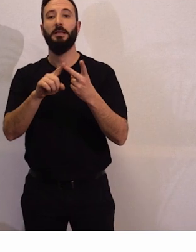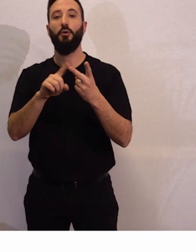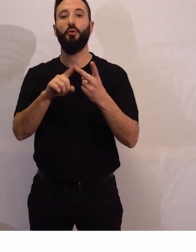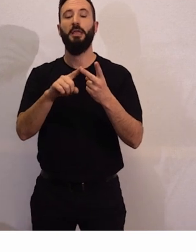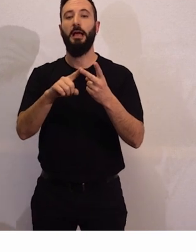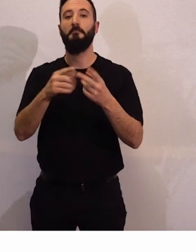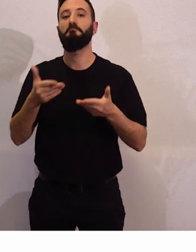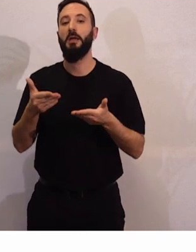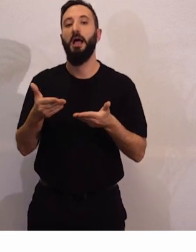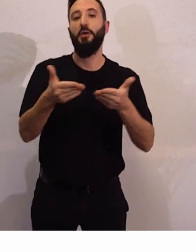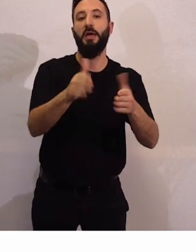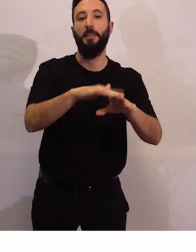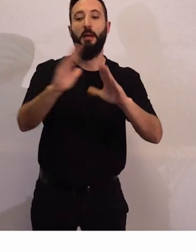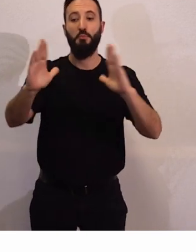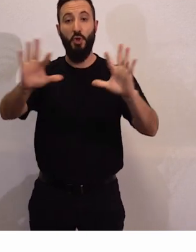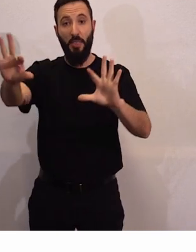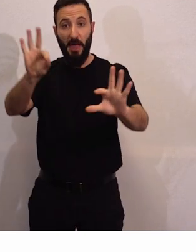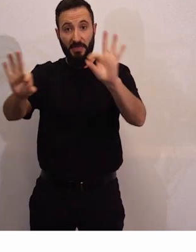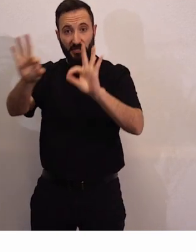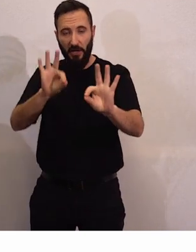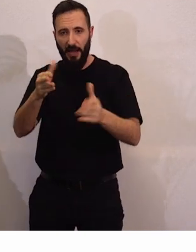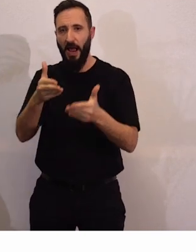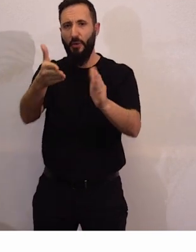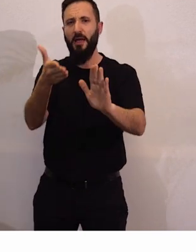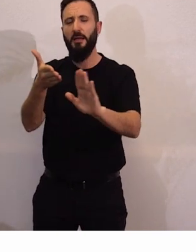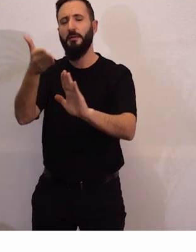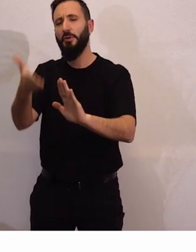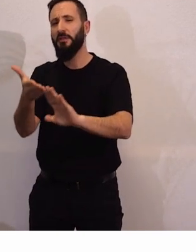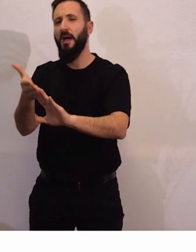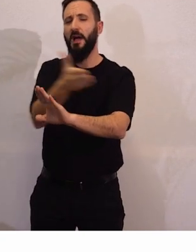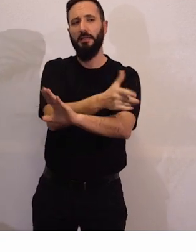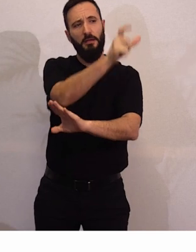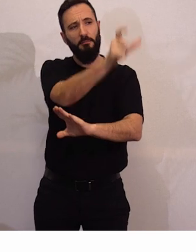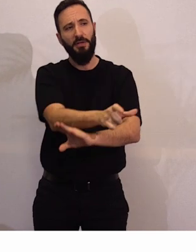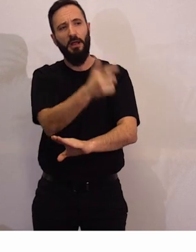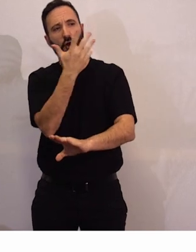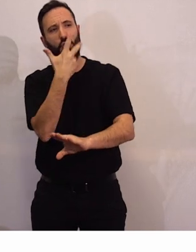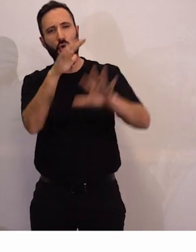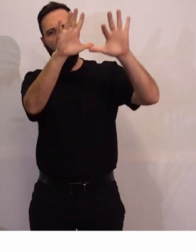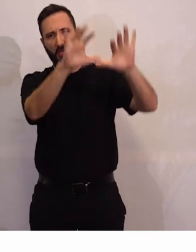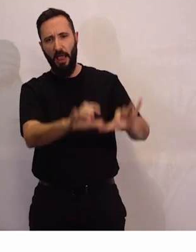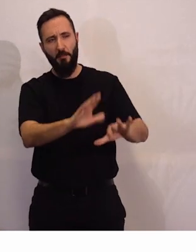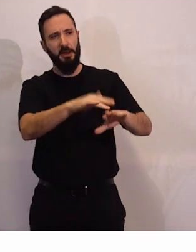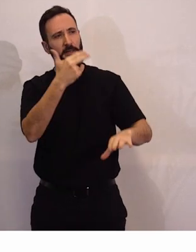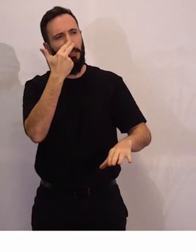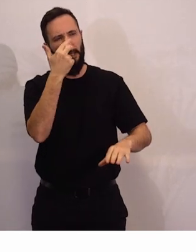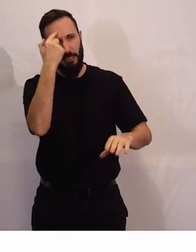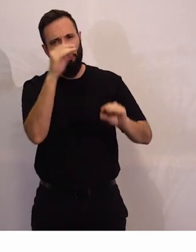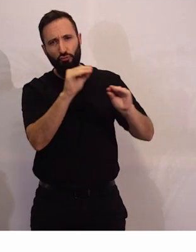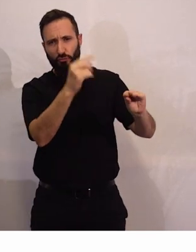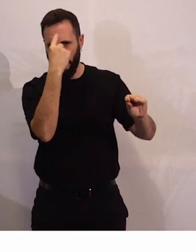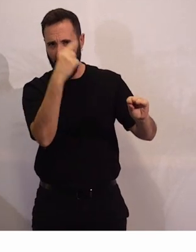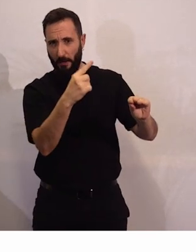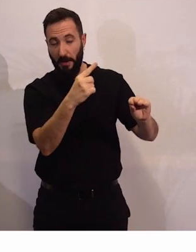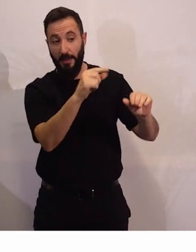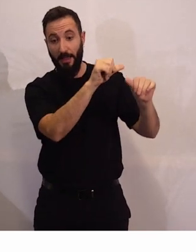decisiones para eso es muy importante conocer a la persona con la que estamos trabajando para ver sus intereses y para que así